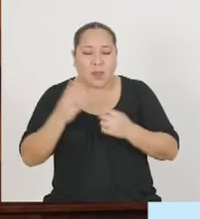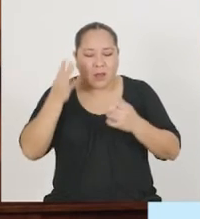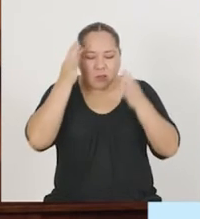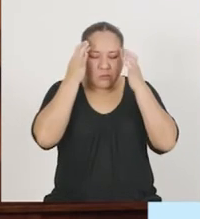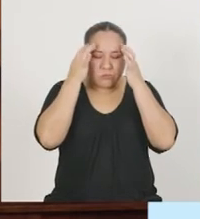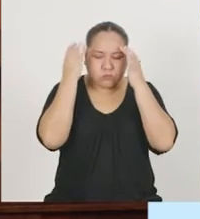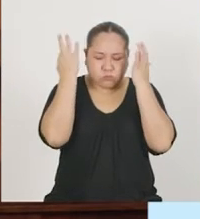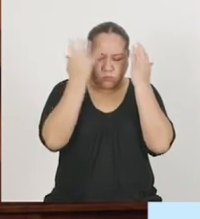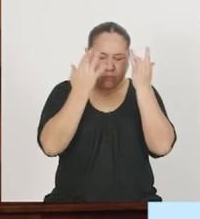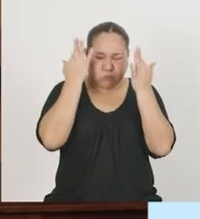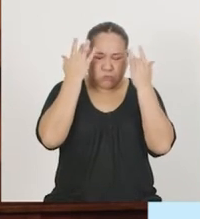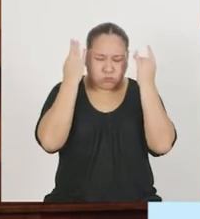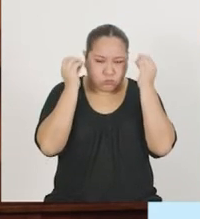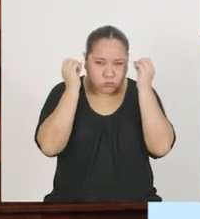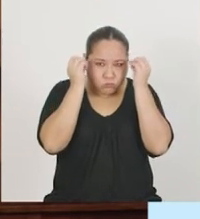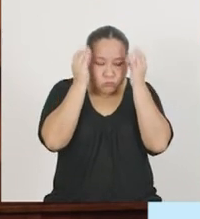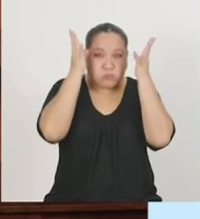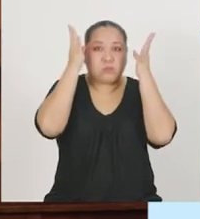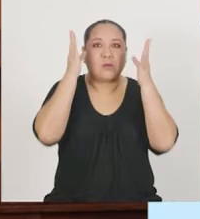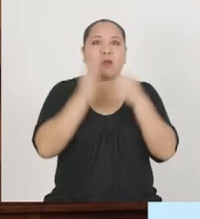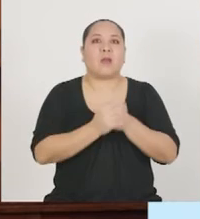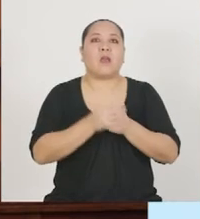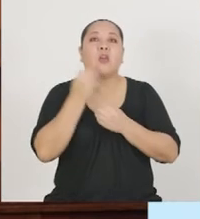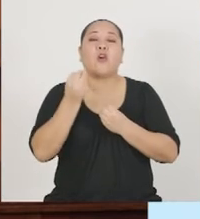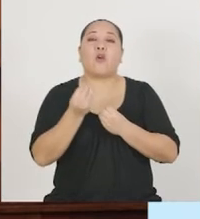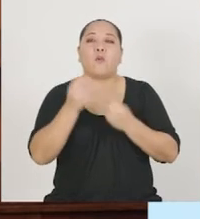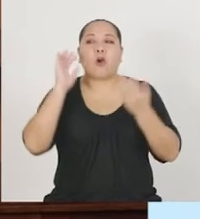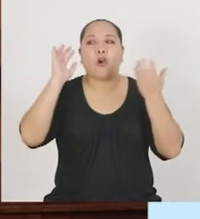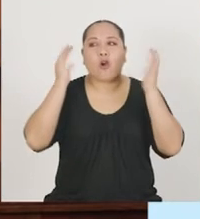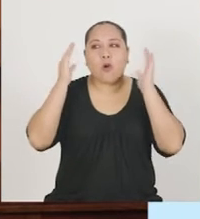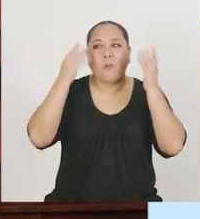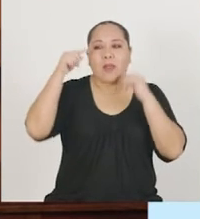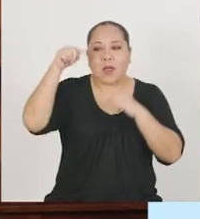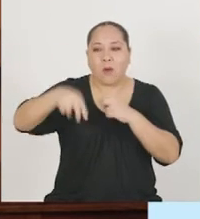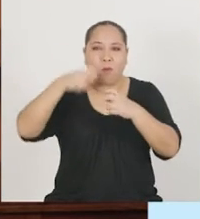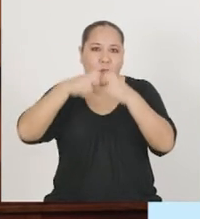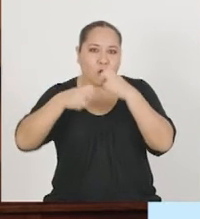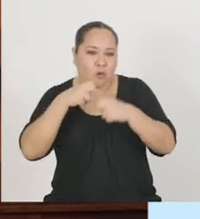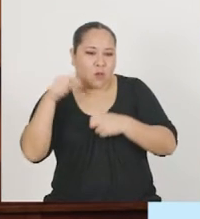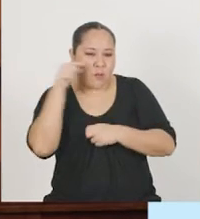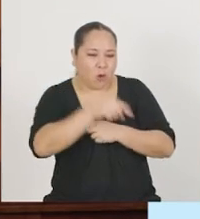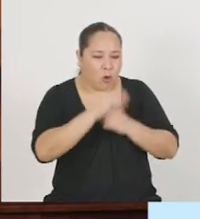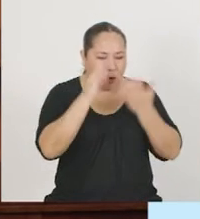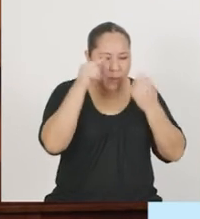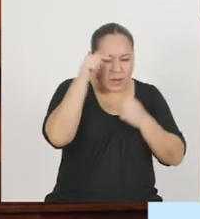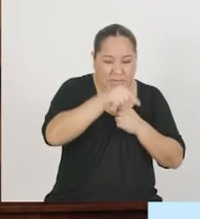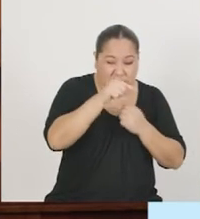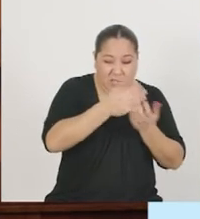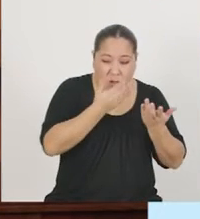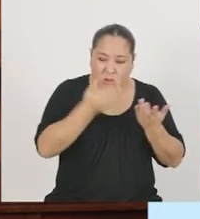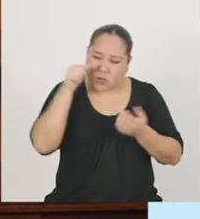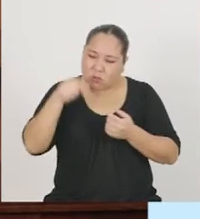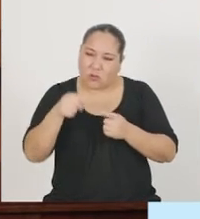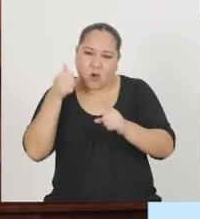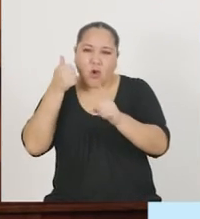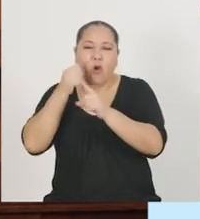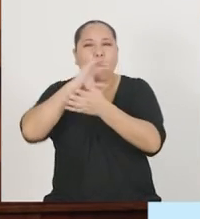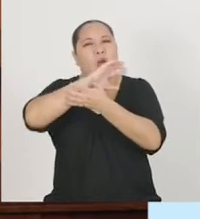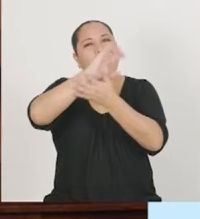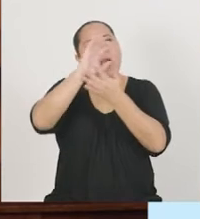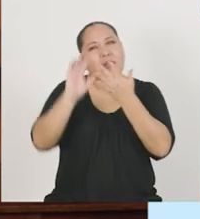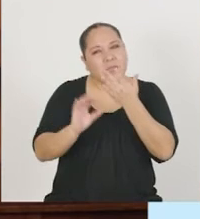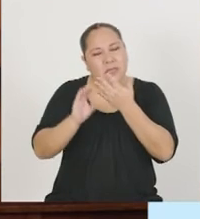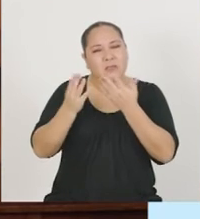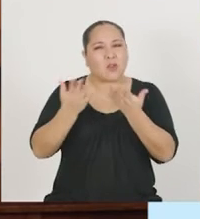para estimular la creatividad, la cual consiste en comparar un problema o algo en particular con